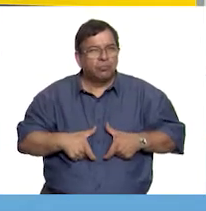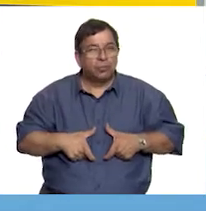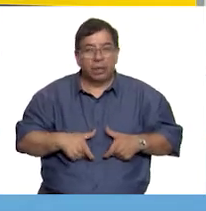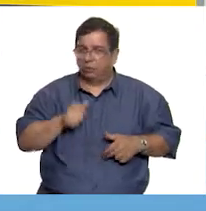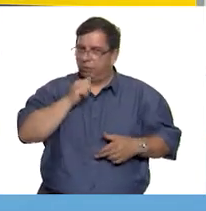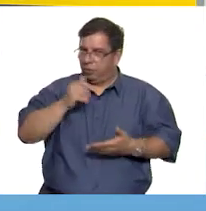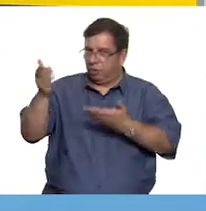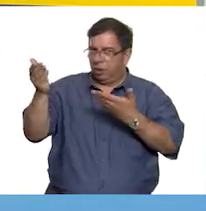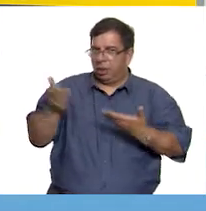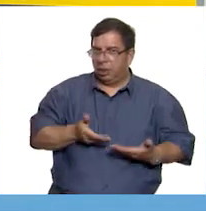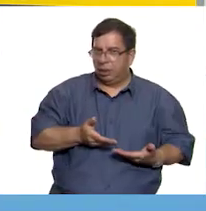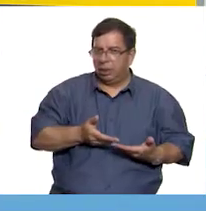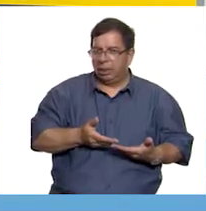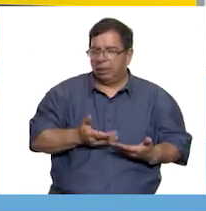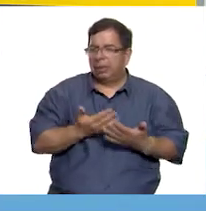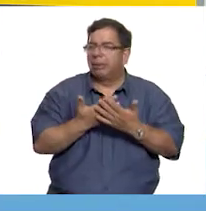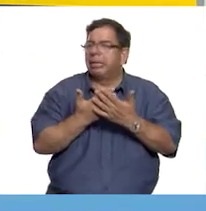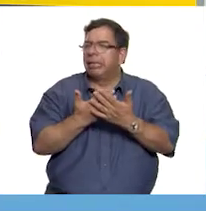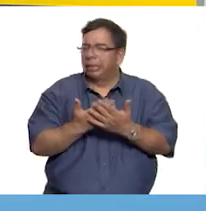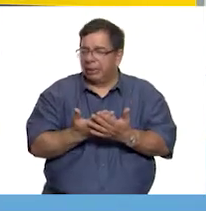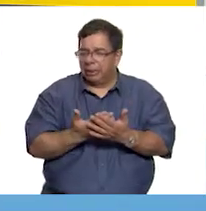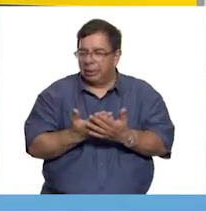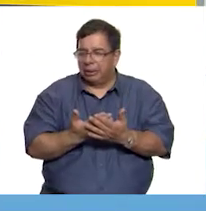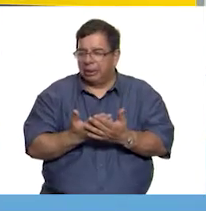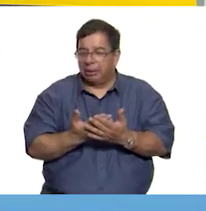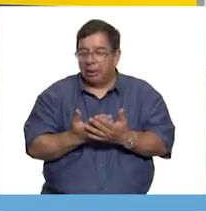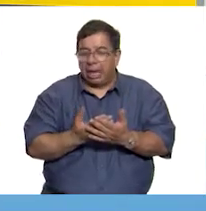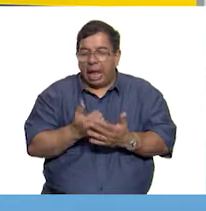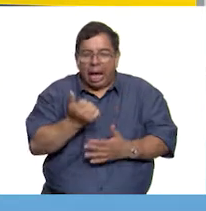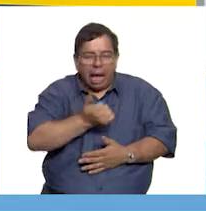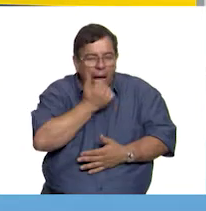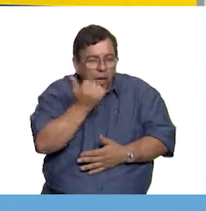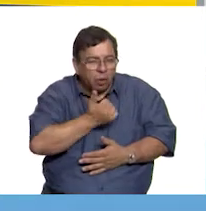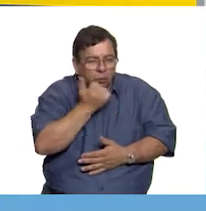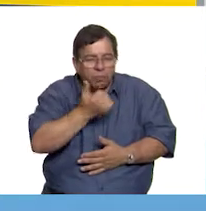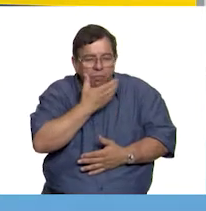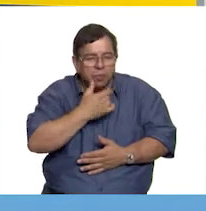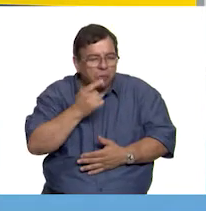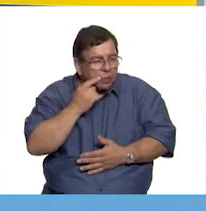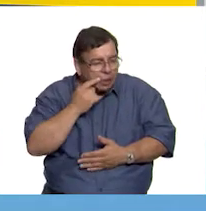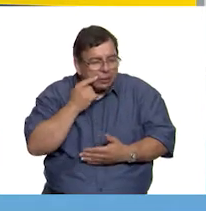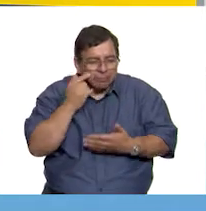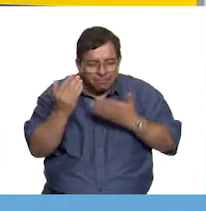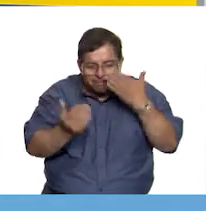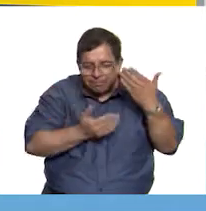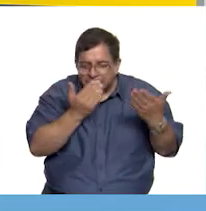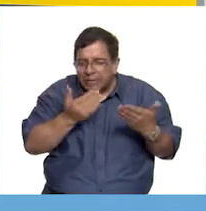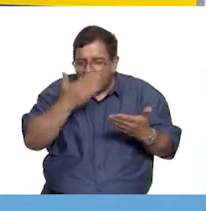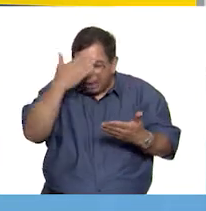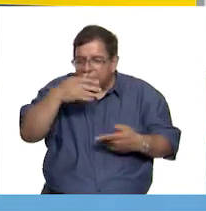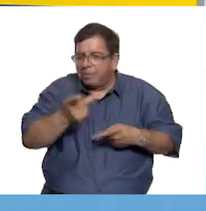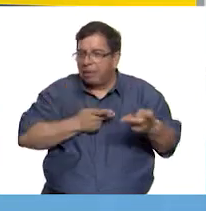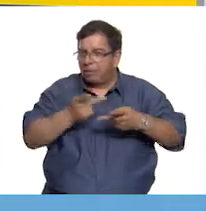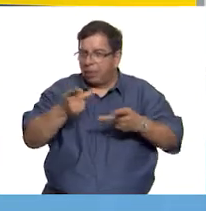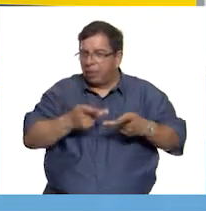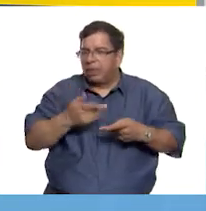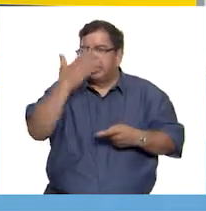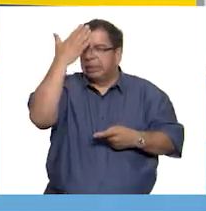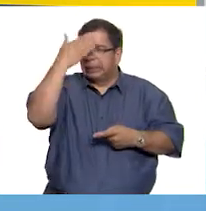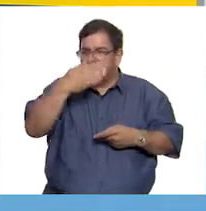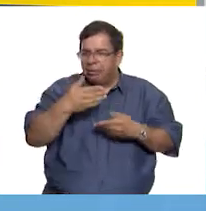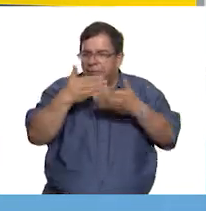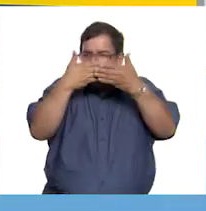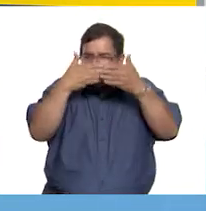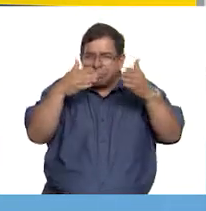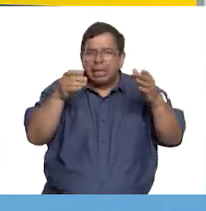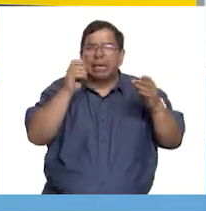foro, demos un breve repaso para que nuestras alumnas y alumnos estén bien preparados también y tengan un panorama más